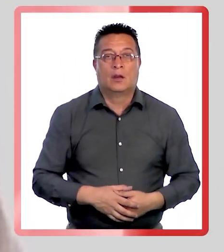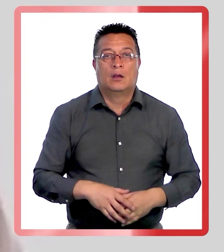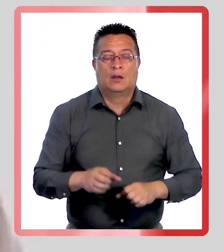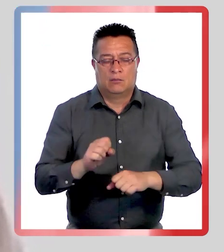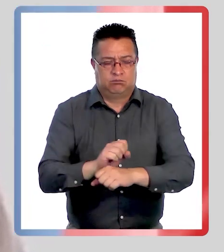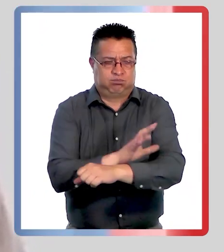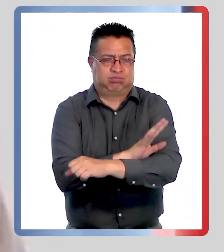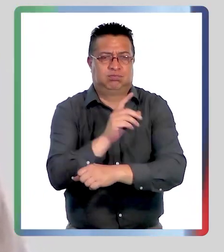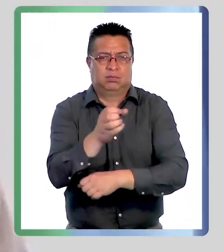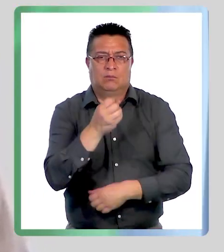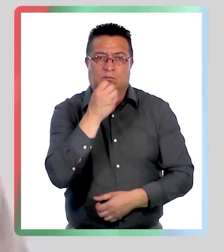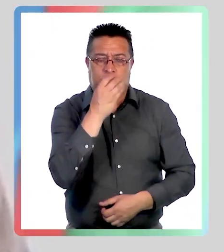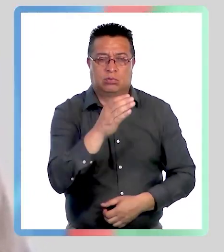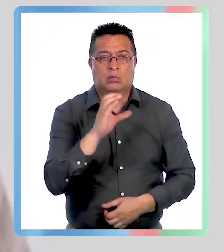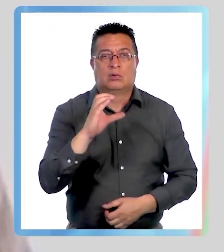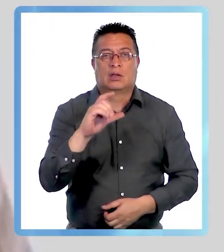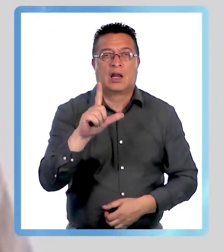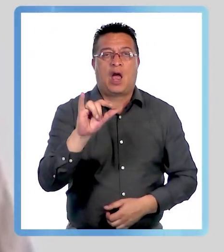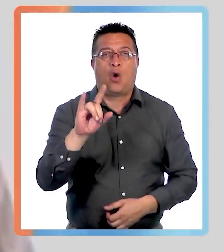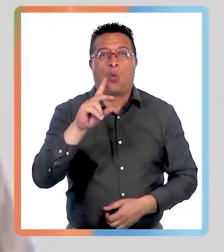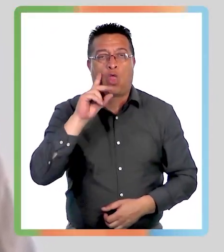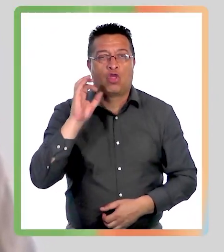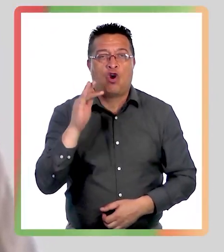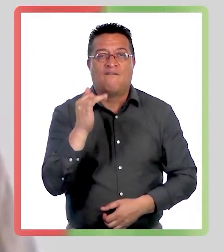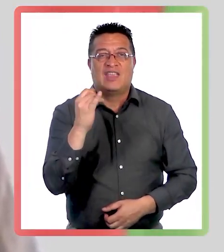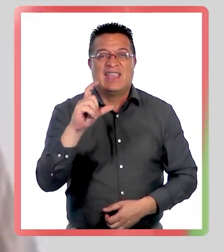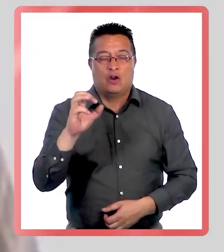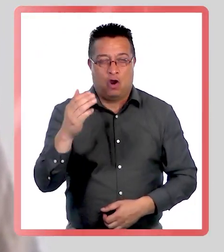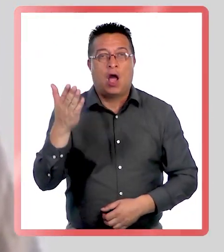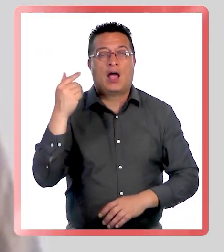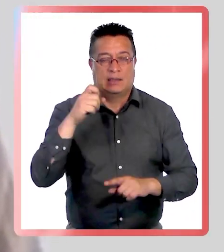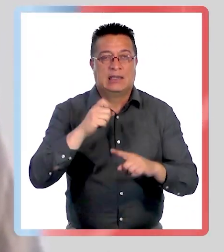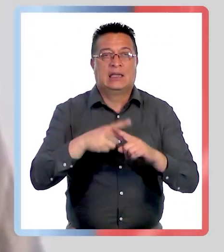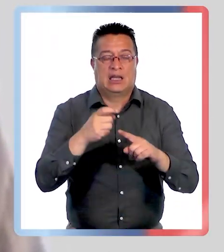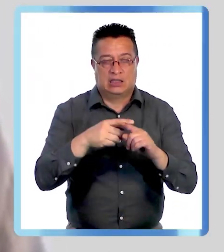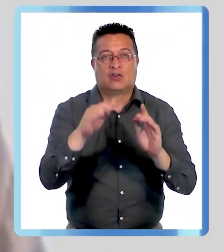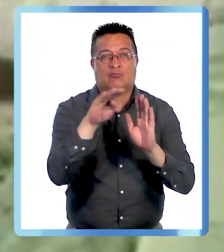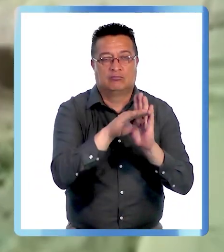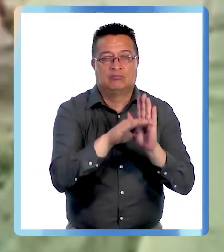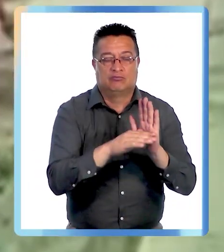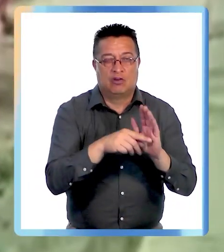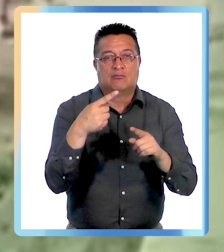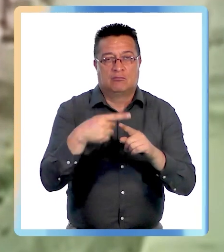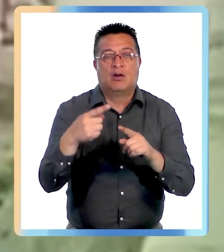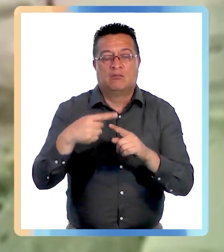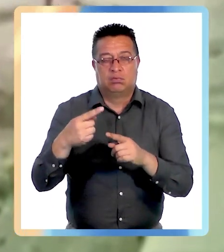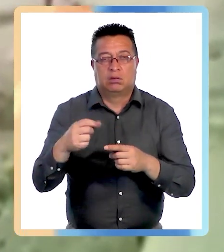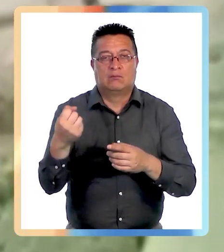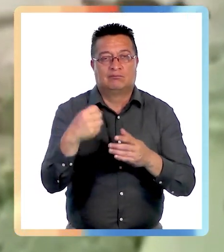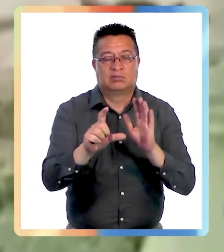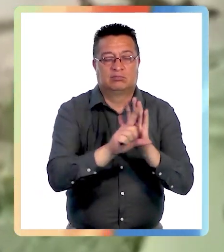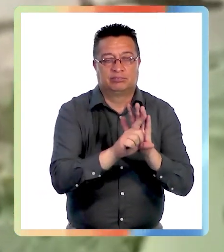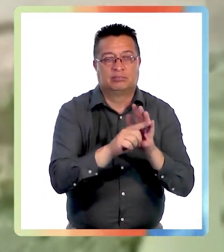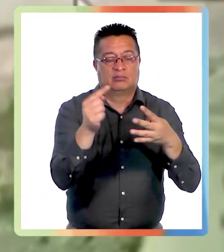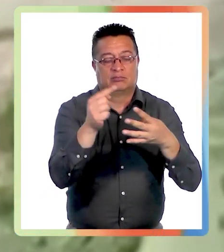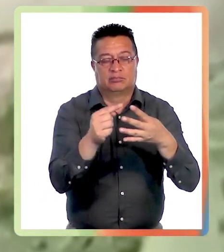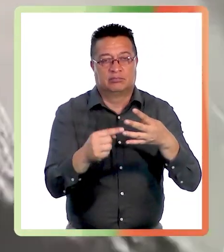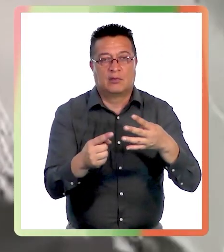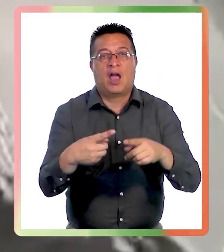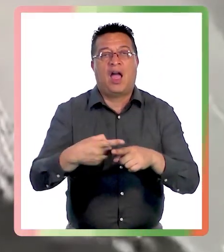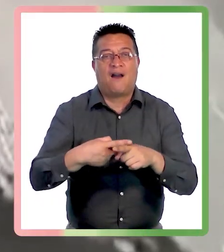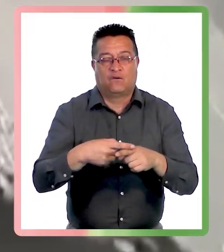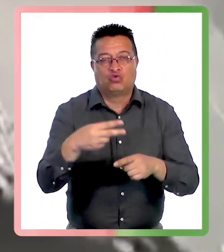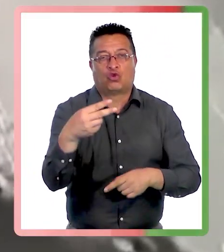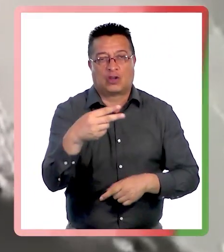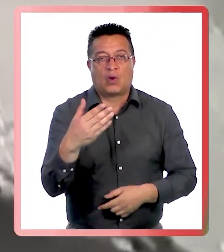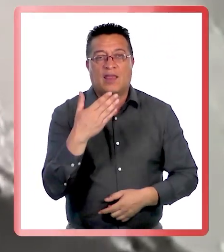Una escalofriante confesión de Claudio Figueroa, quien tiene antecedentes penales previos por varios delitos, entre ellos